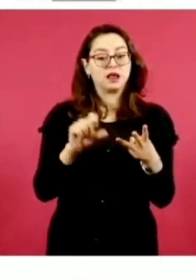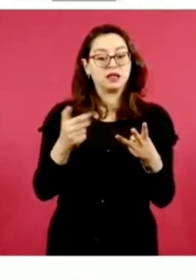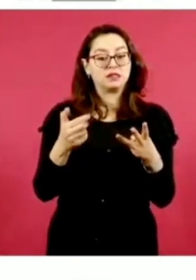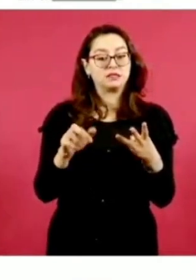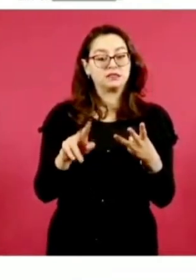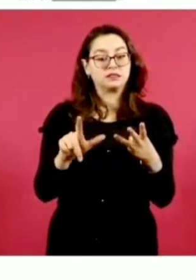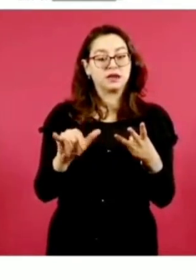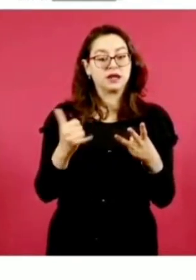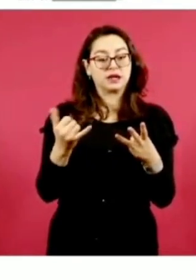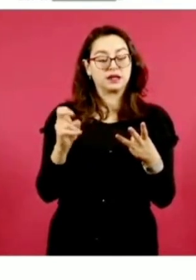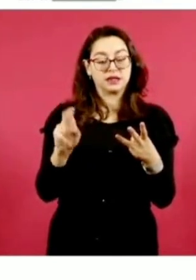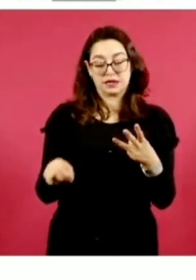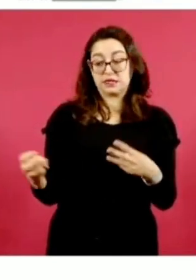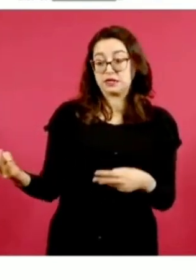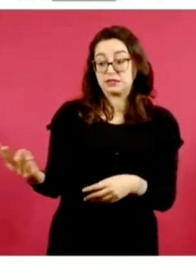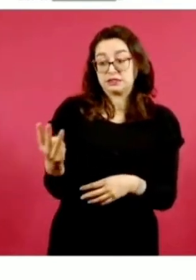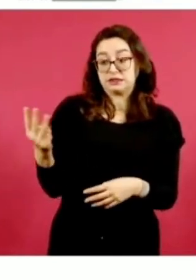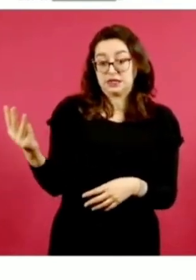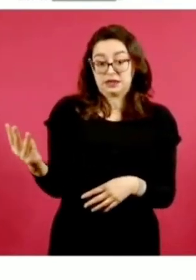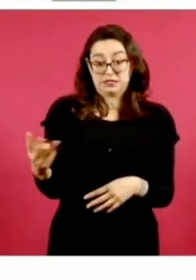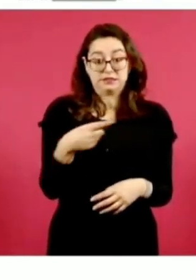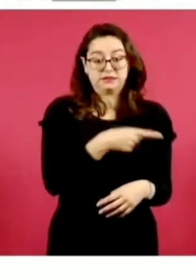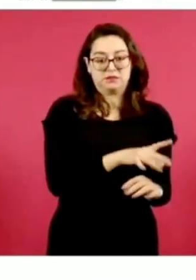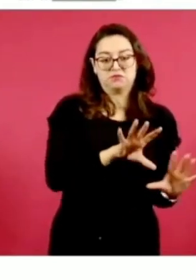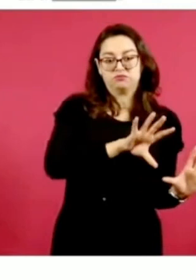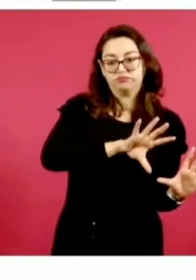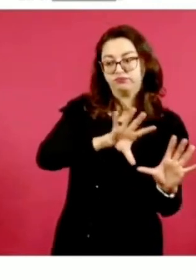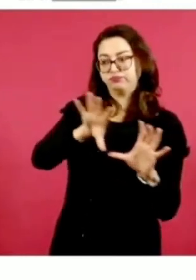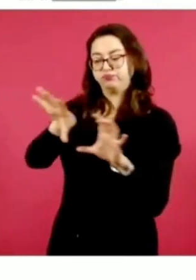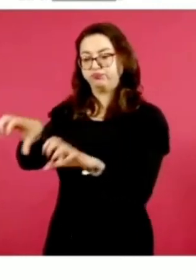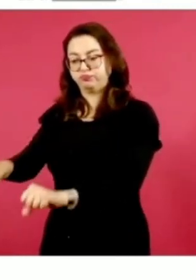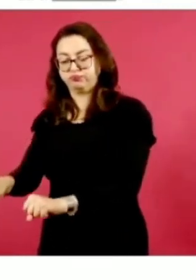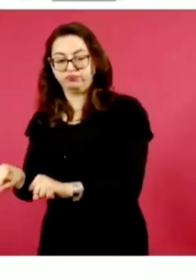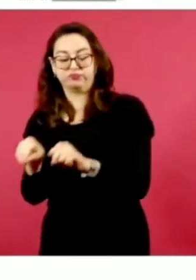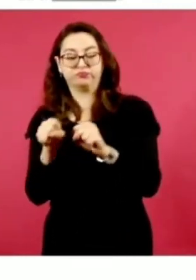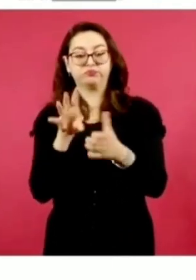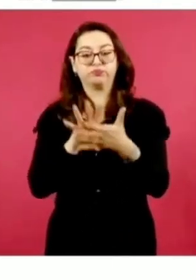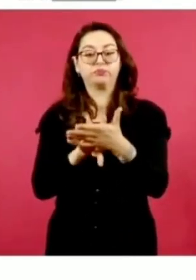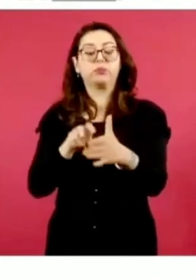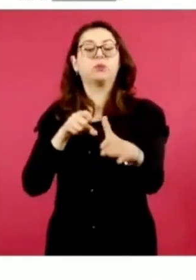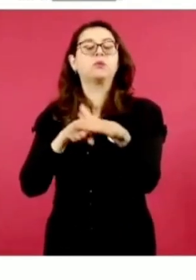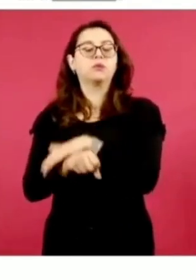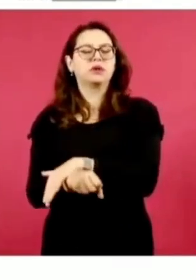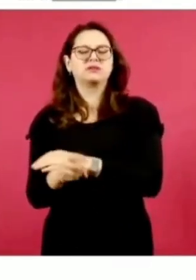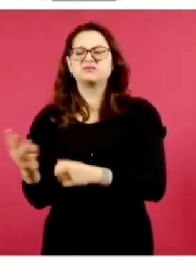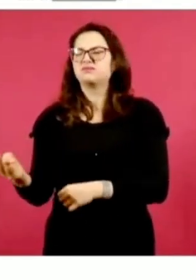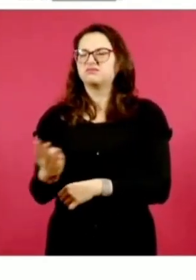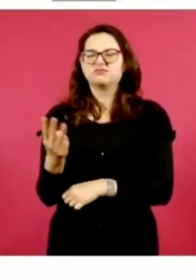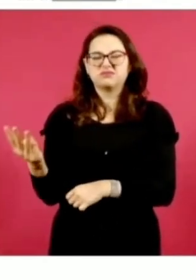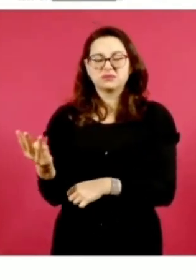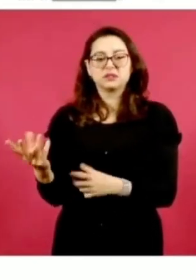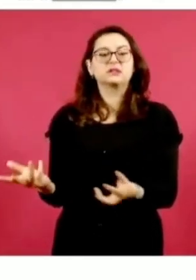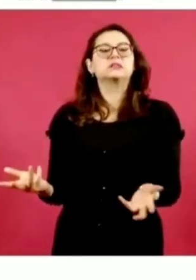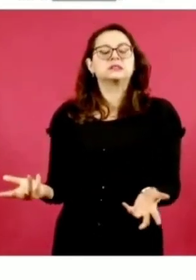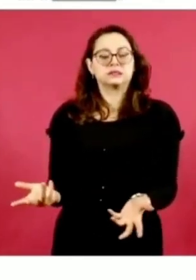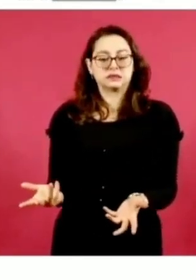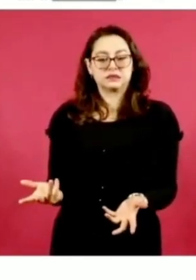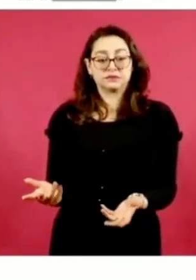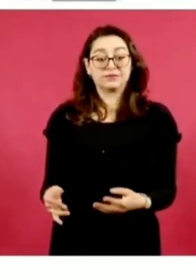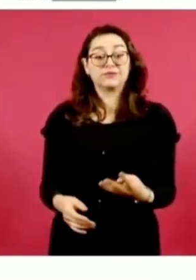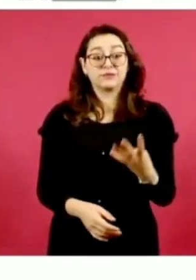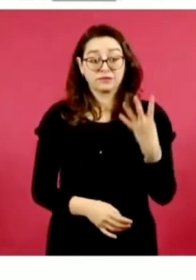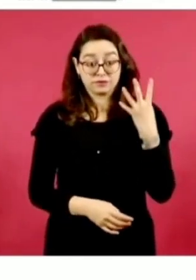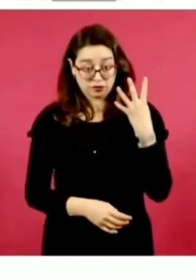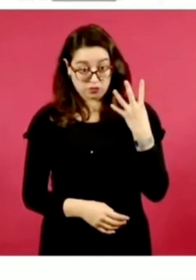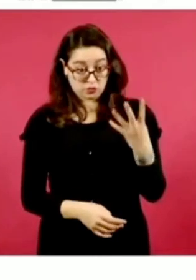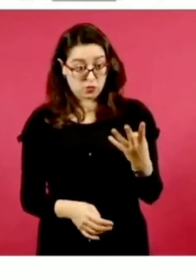apoyo de CONACE y CONAO, tras cumplimentar una orden de aprehensión por su presunta participación en la desaparición de cuatro